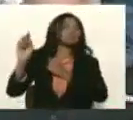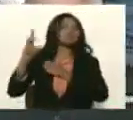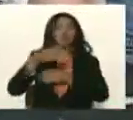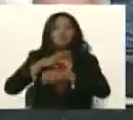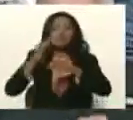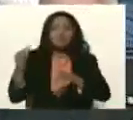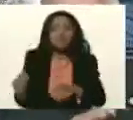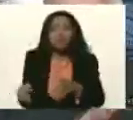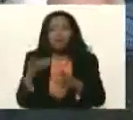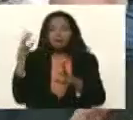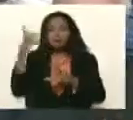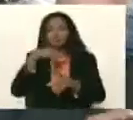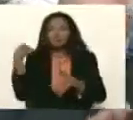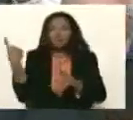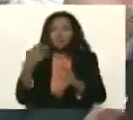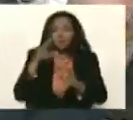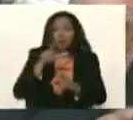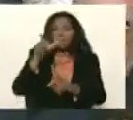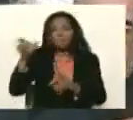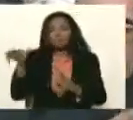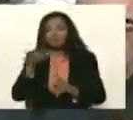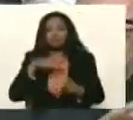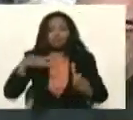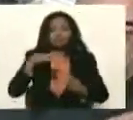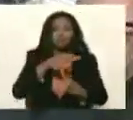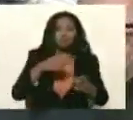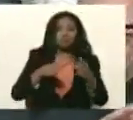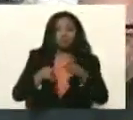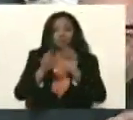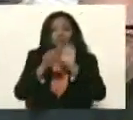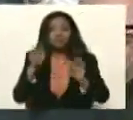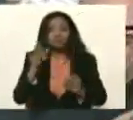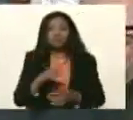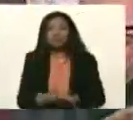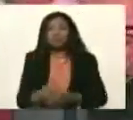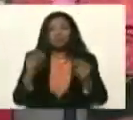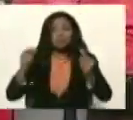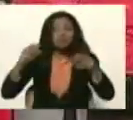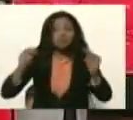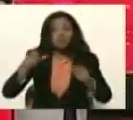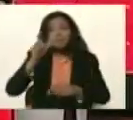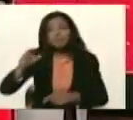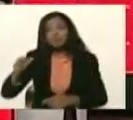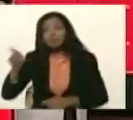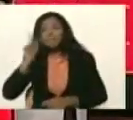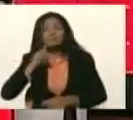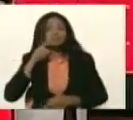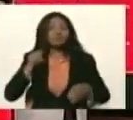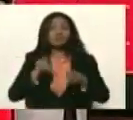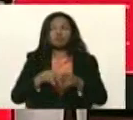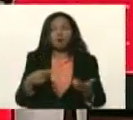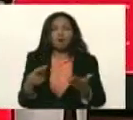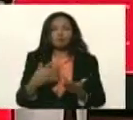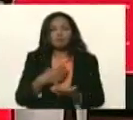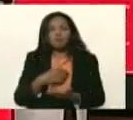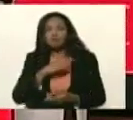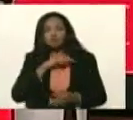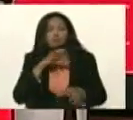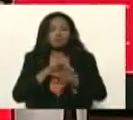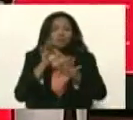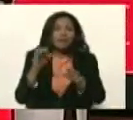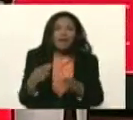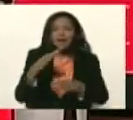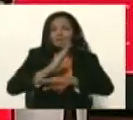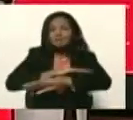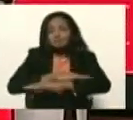se dejen rodear por gente incapaz o gente mentirosa nosotros tenemos que actuar